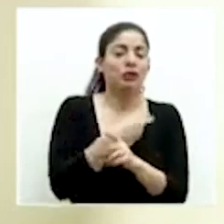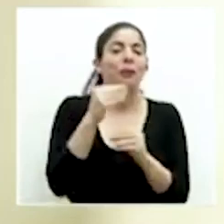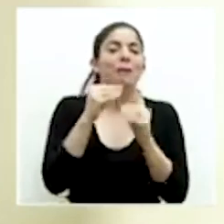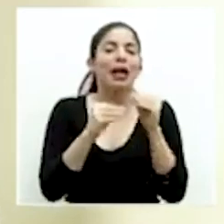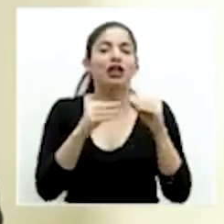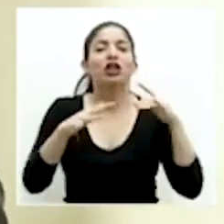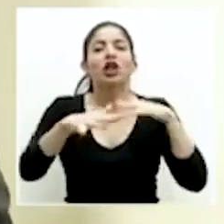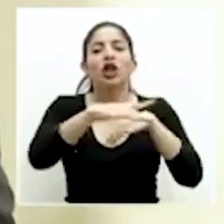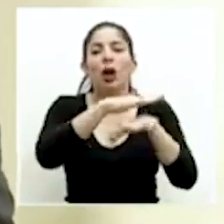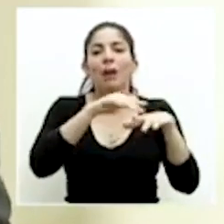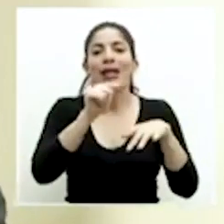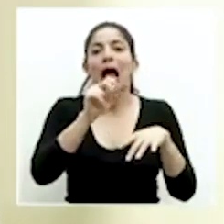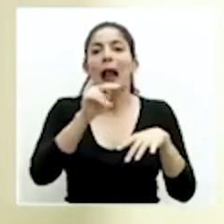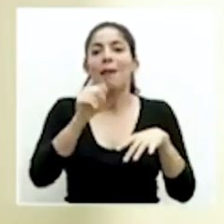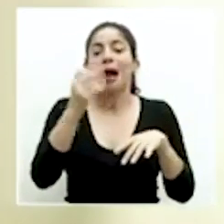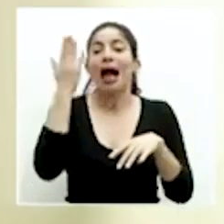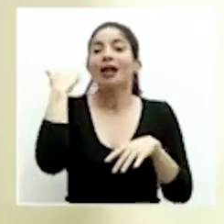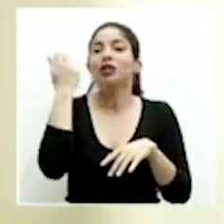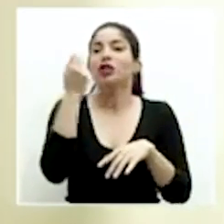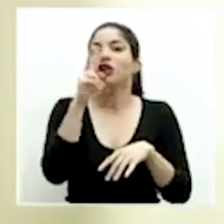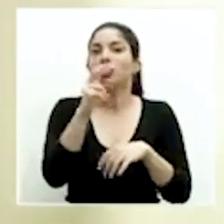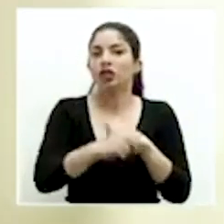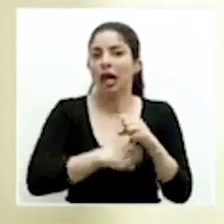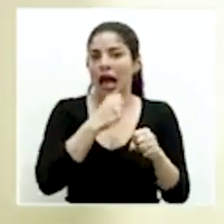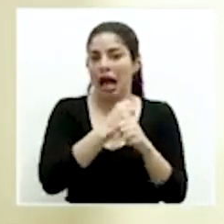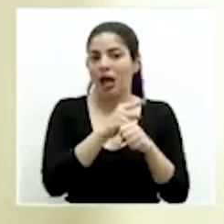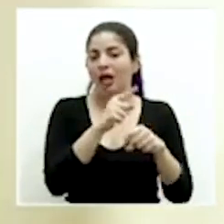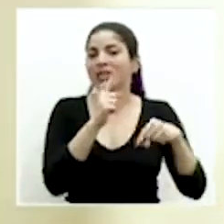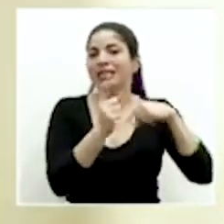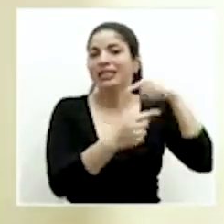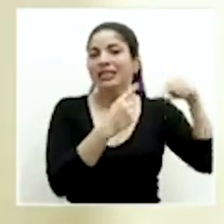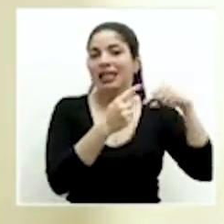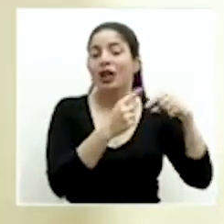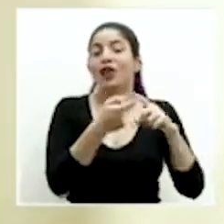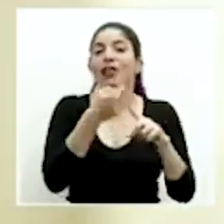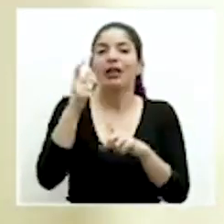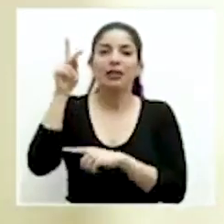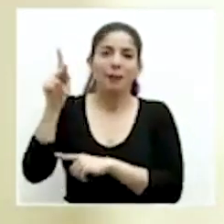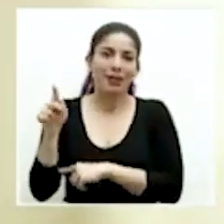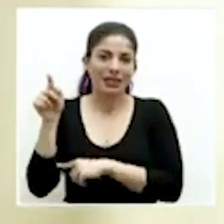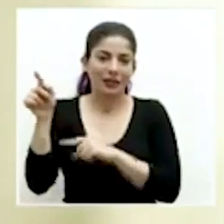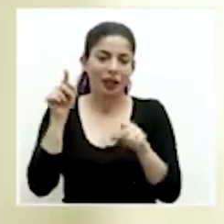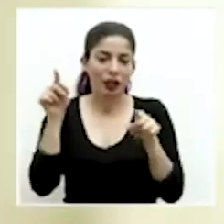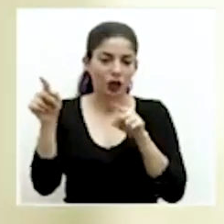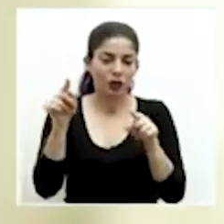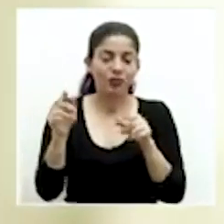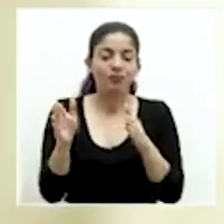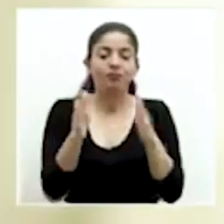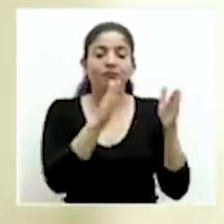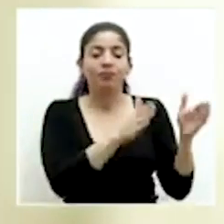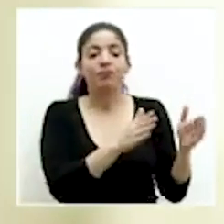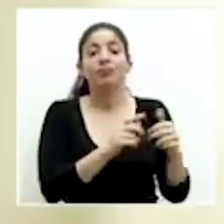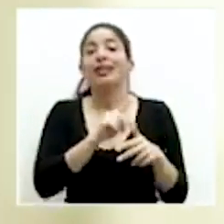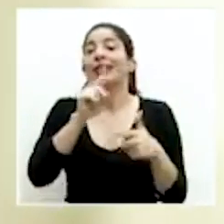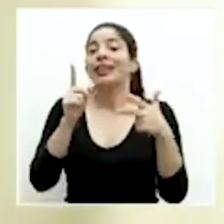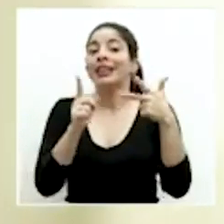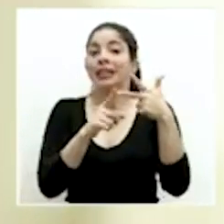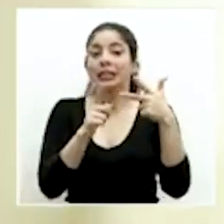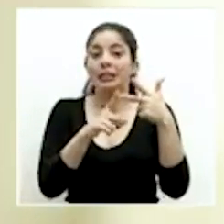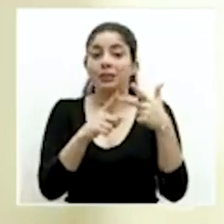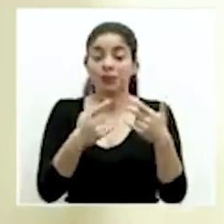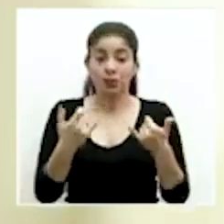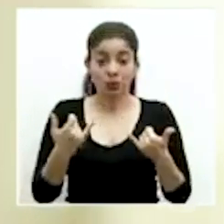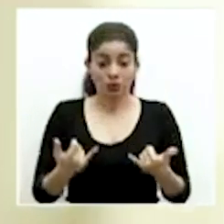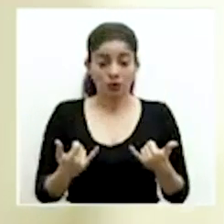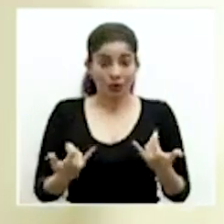la tormenta tropical ALMA hace 12 años, que fue un ciclón tropical del Pacífico. En tercer punto, estamos